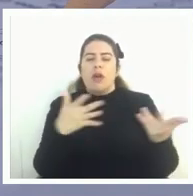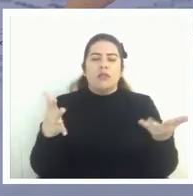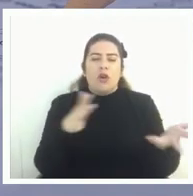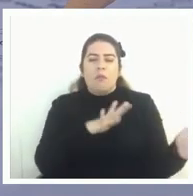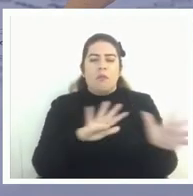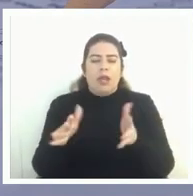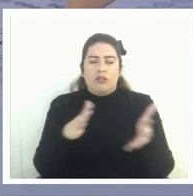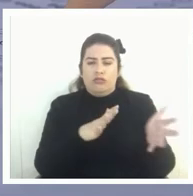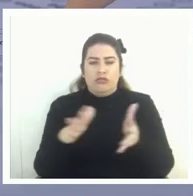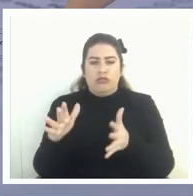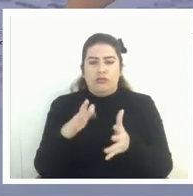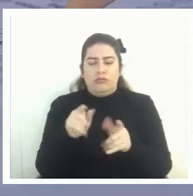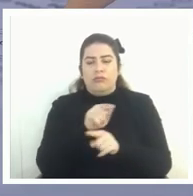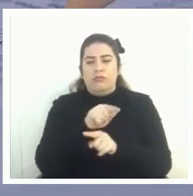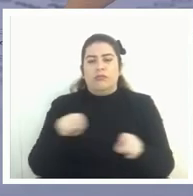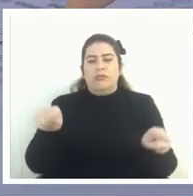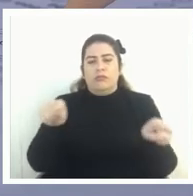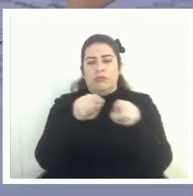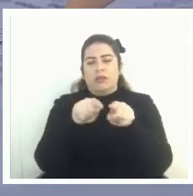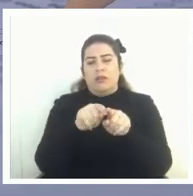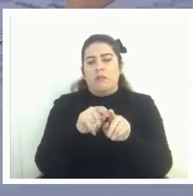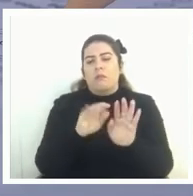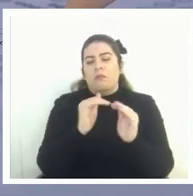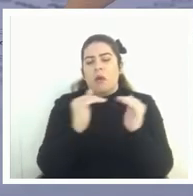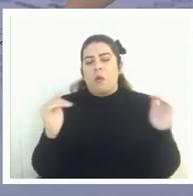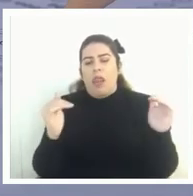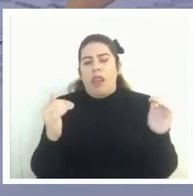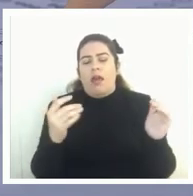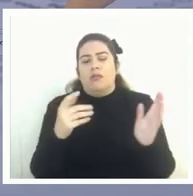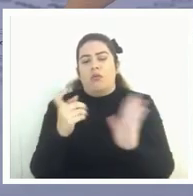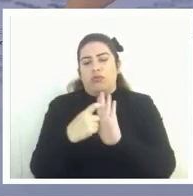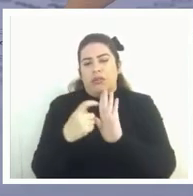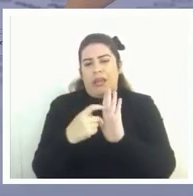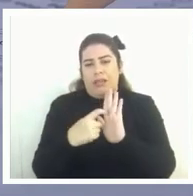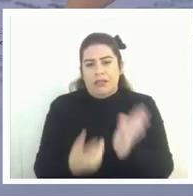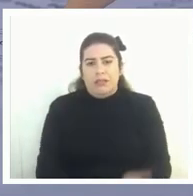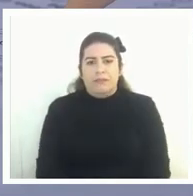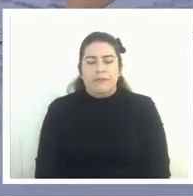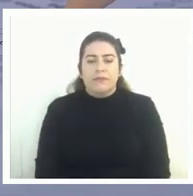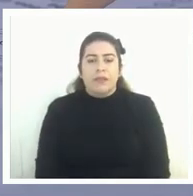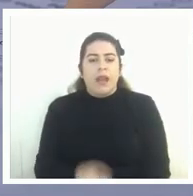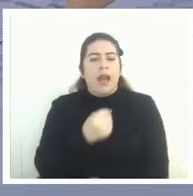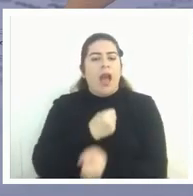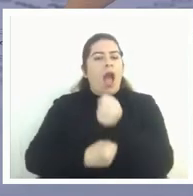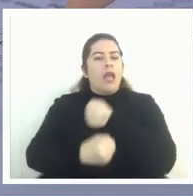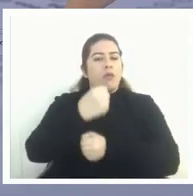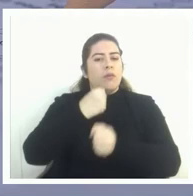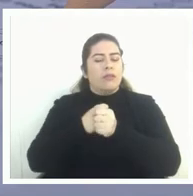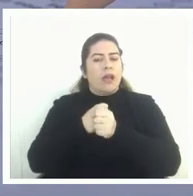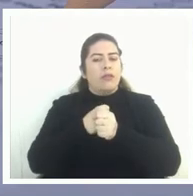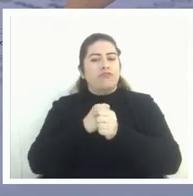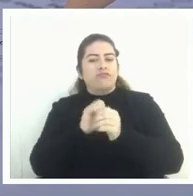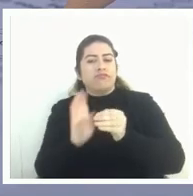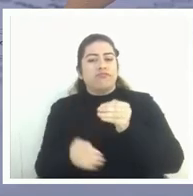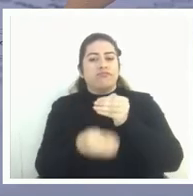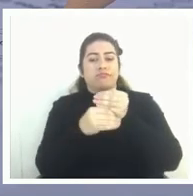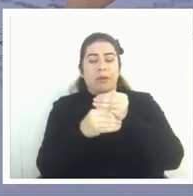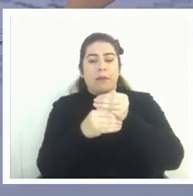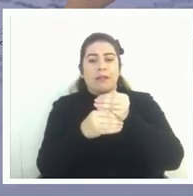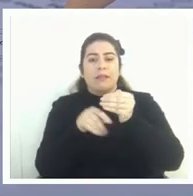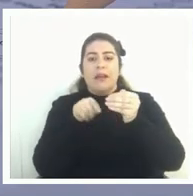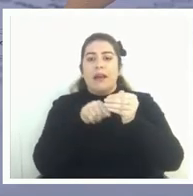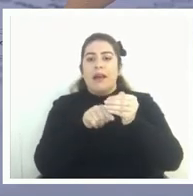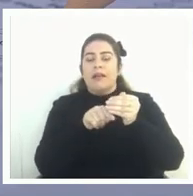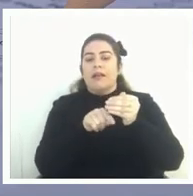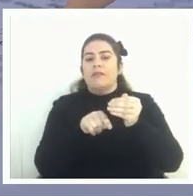pone a la fuerza normalizando esos puntajes y el año pasado se agregó una condición que es bastante más razonable